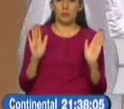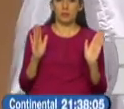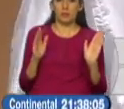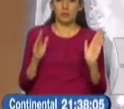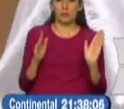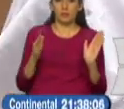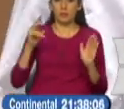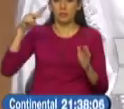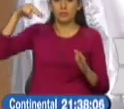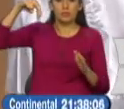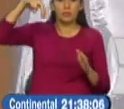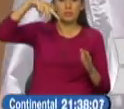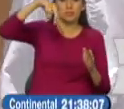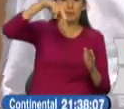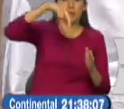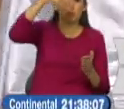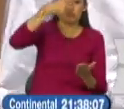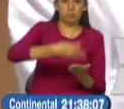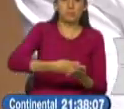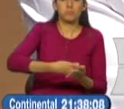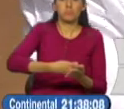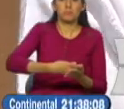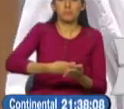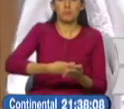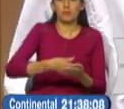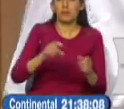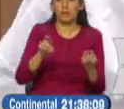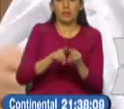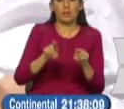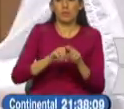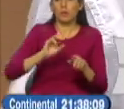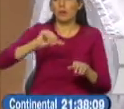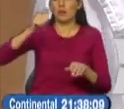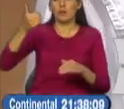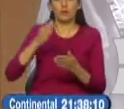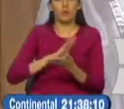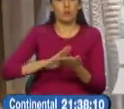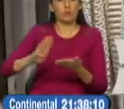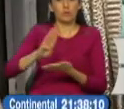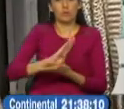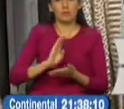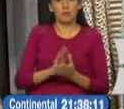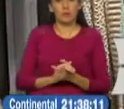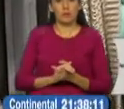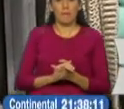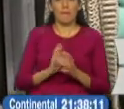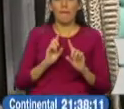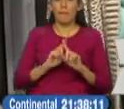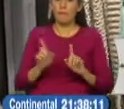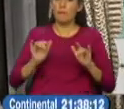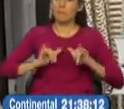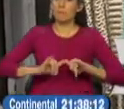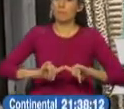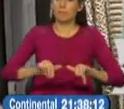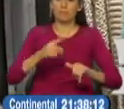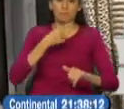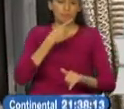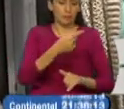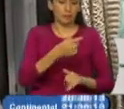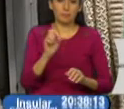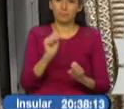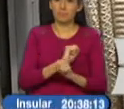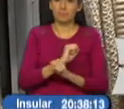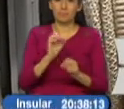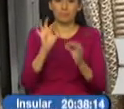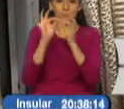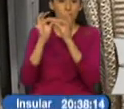estaba bajando y el oramen caía como pasó en otro barrio y que también cayó una furgoneta. Pero sí el mantenimiento fue deficiente y